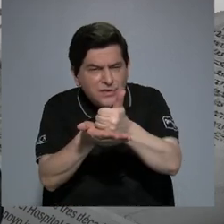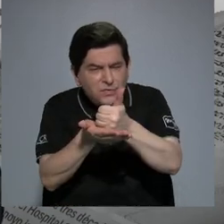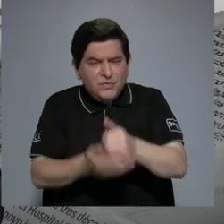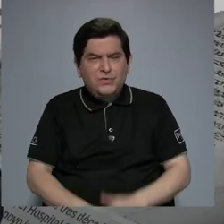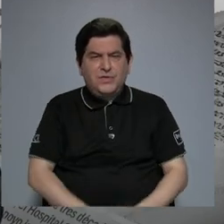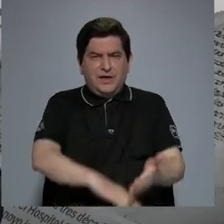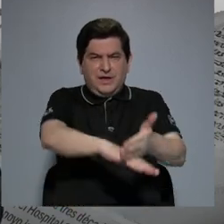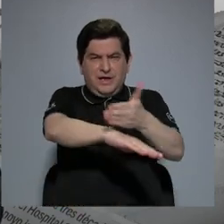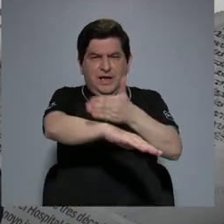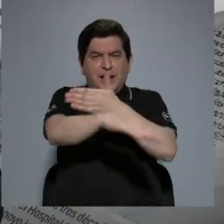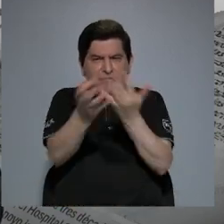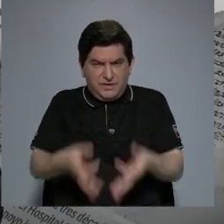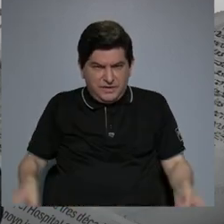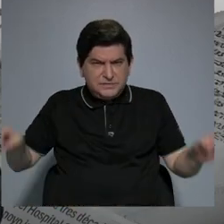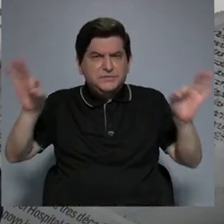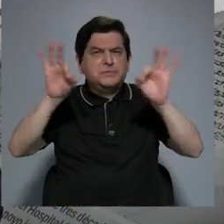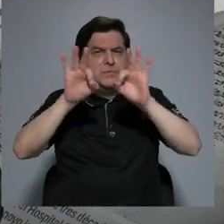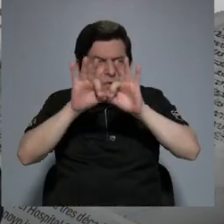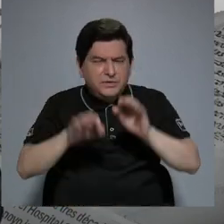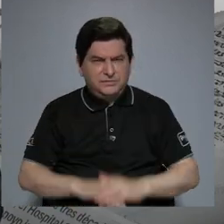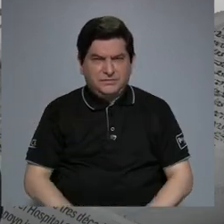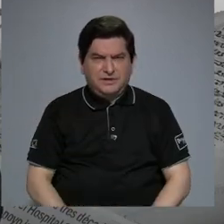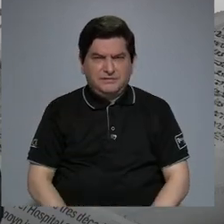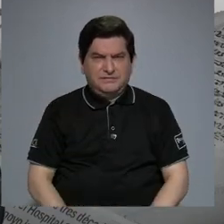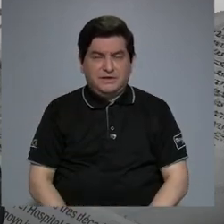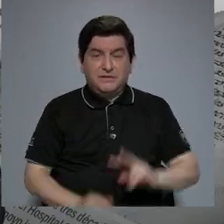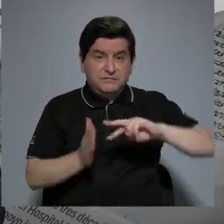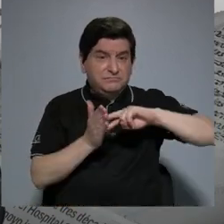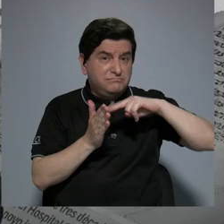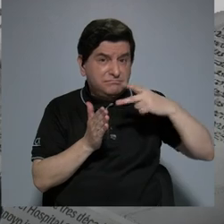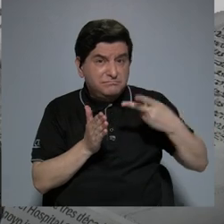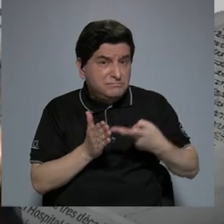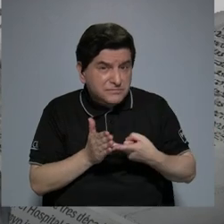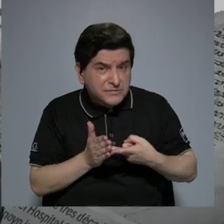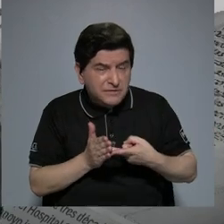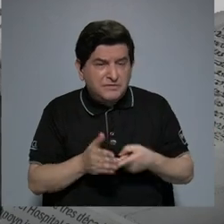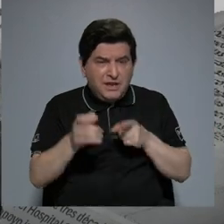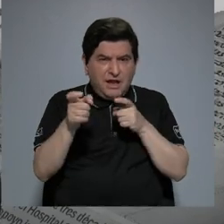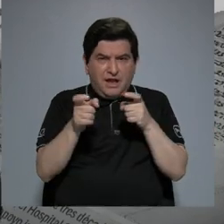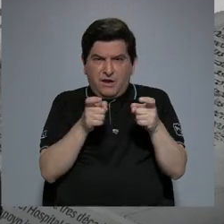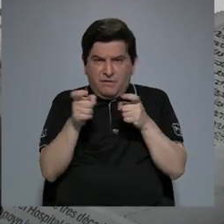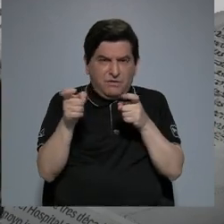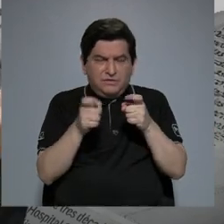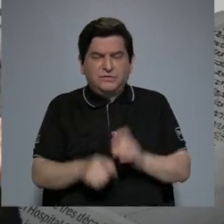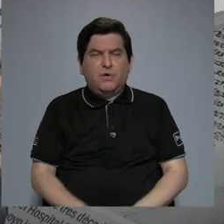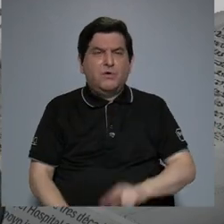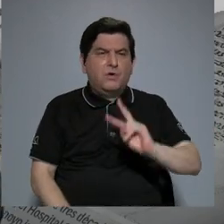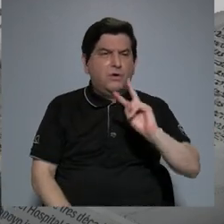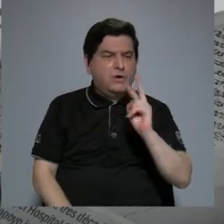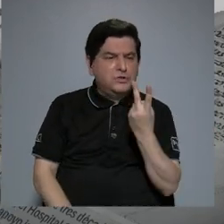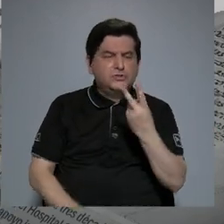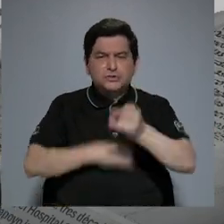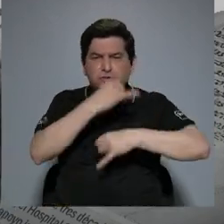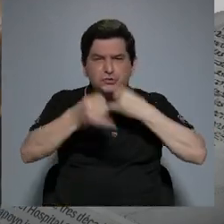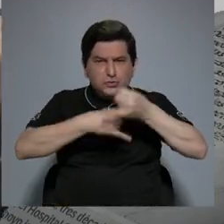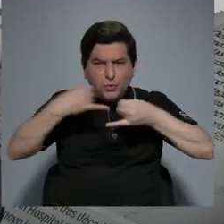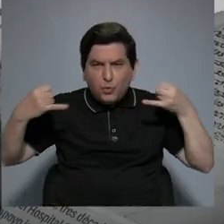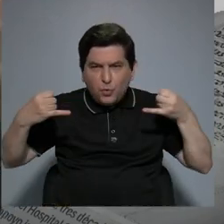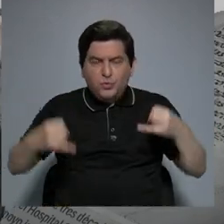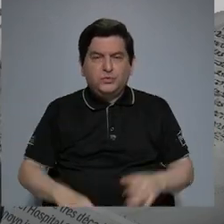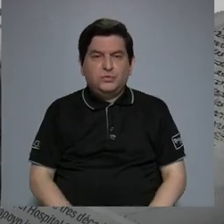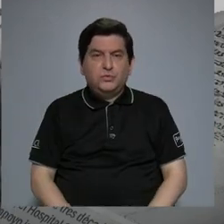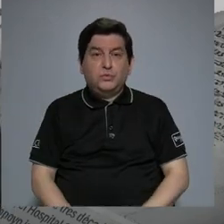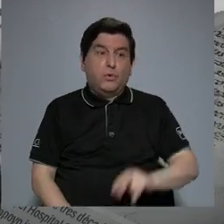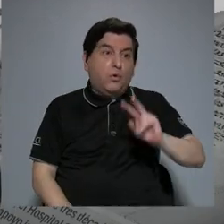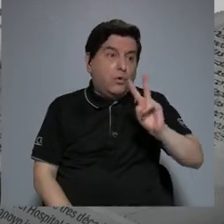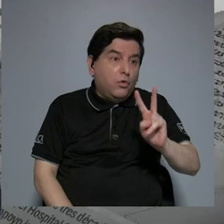que se avance significativamente en el dominio de un segundo idioma, bueno, de